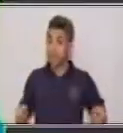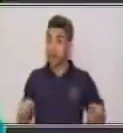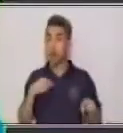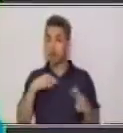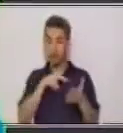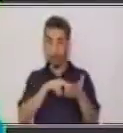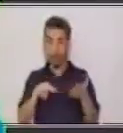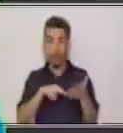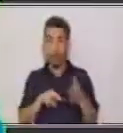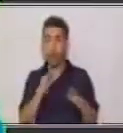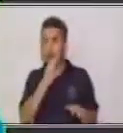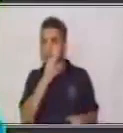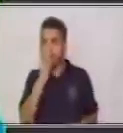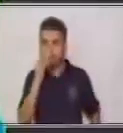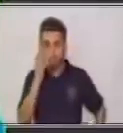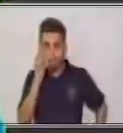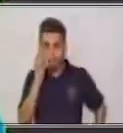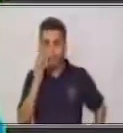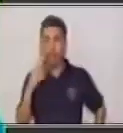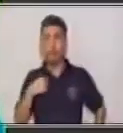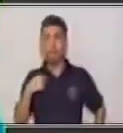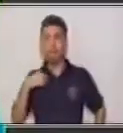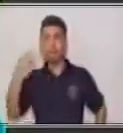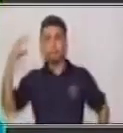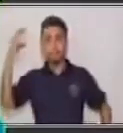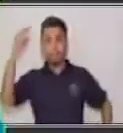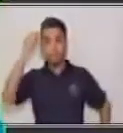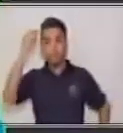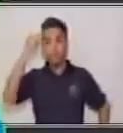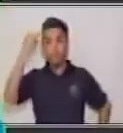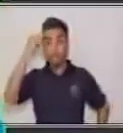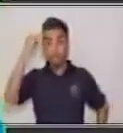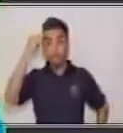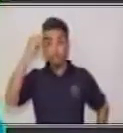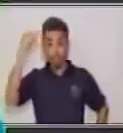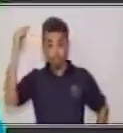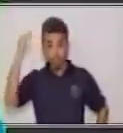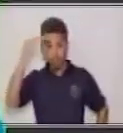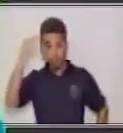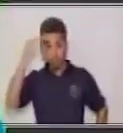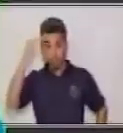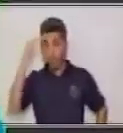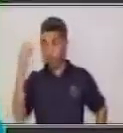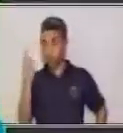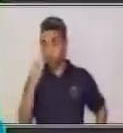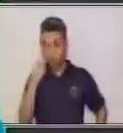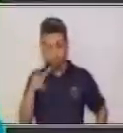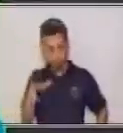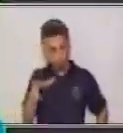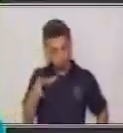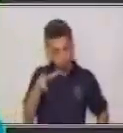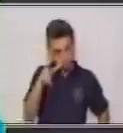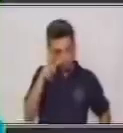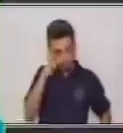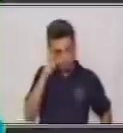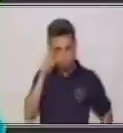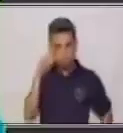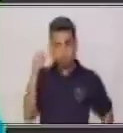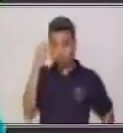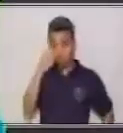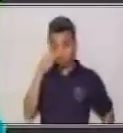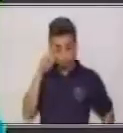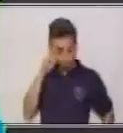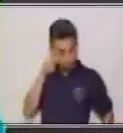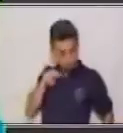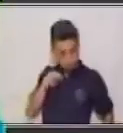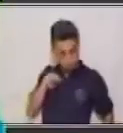de forma silenciosa, nuestra mente está concentrada en solo percibir con nuestra vista el